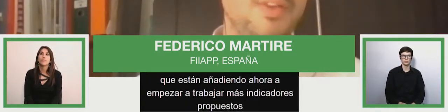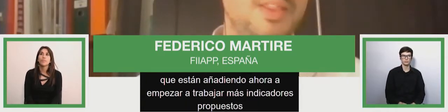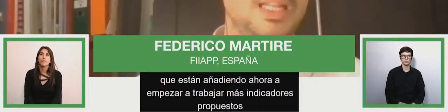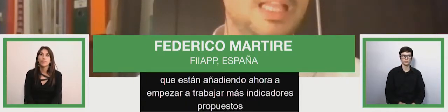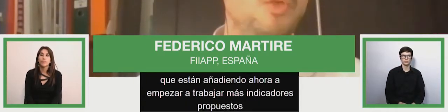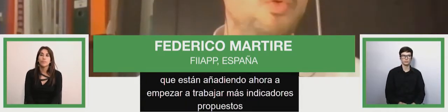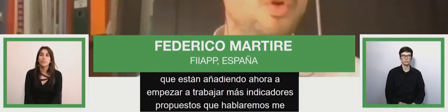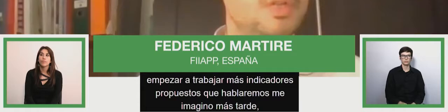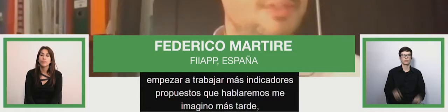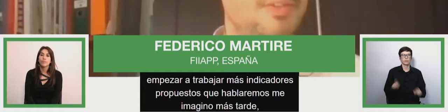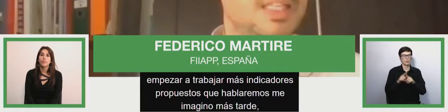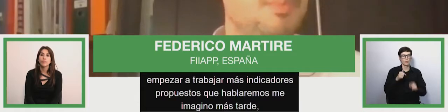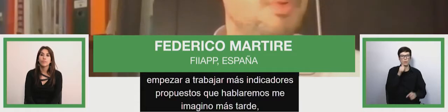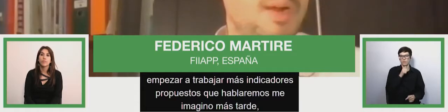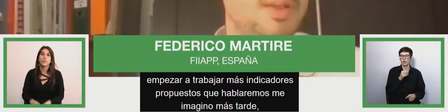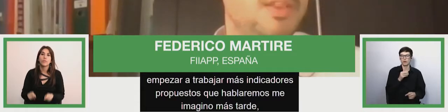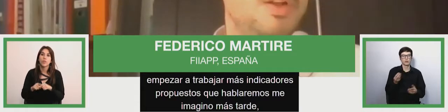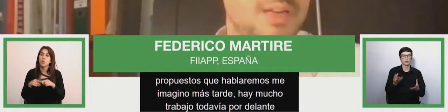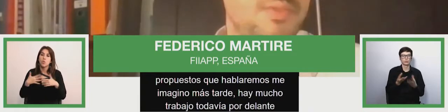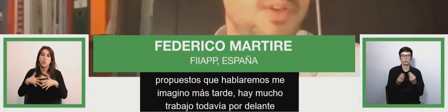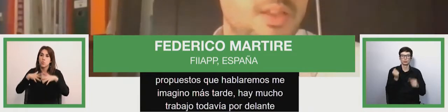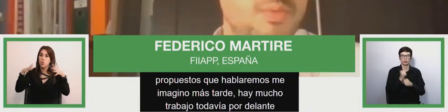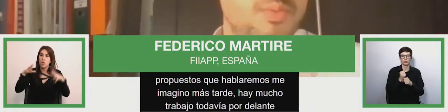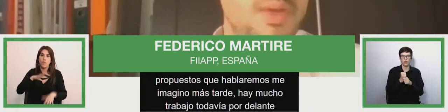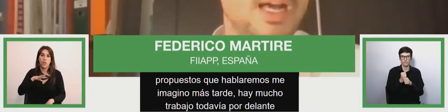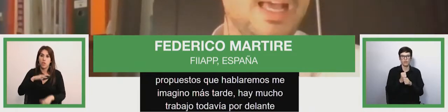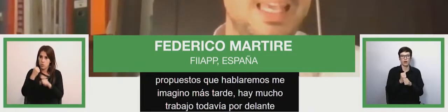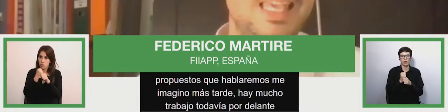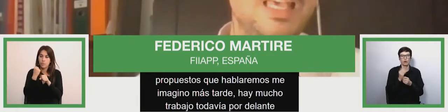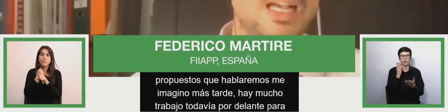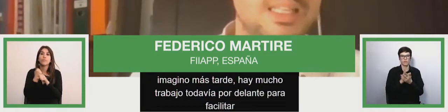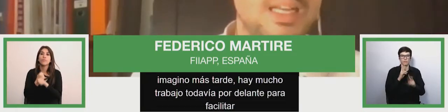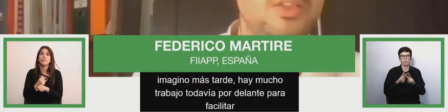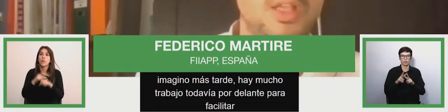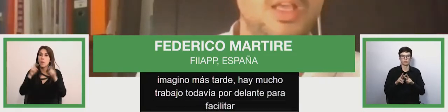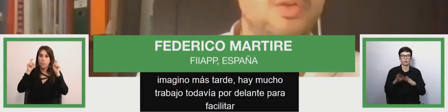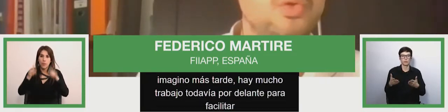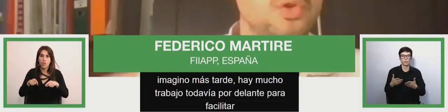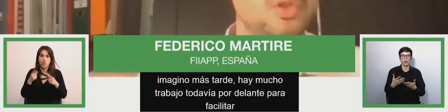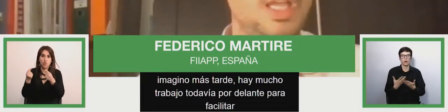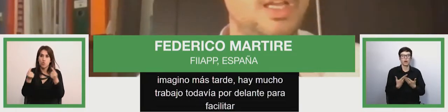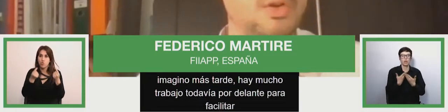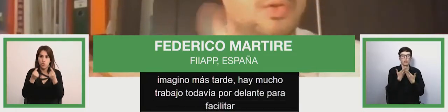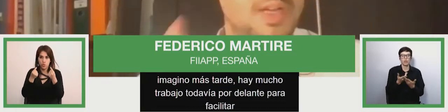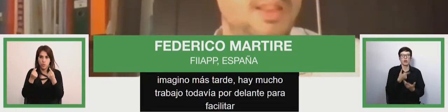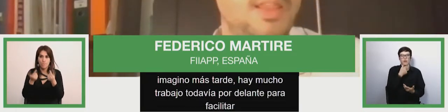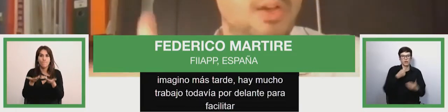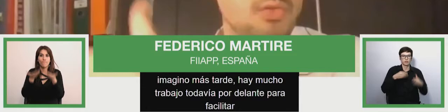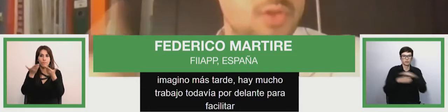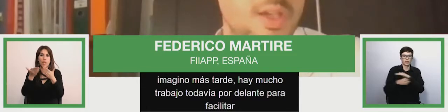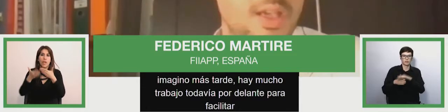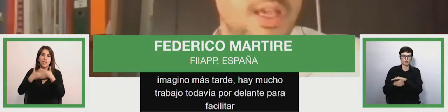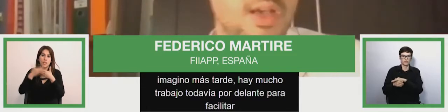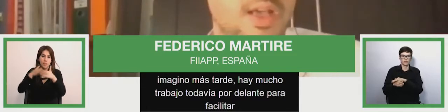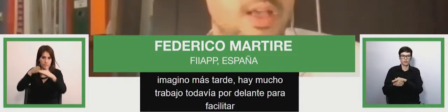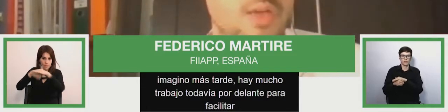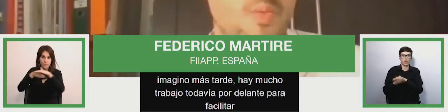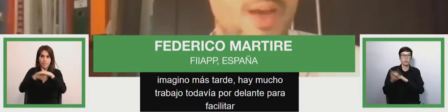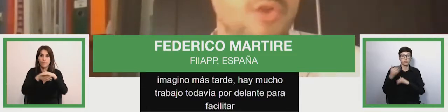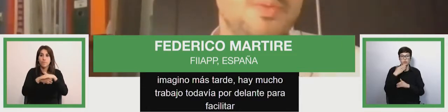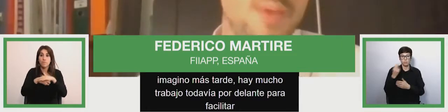para facilitar luego esta fase de programación y planificación pública y asignación de recursos técnicos, financieros y